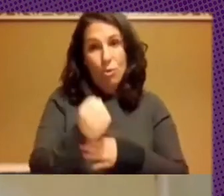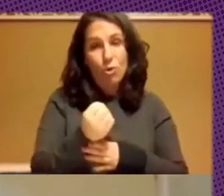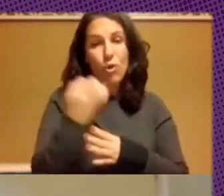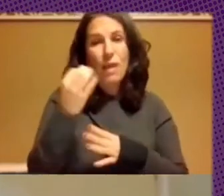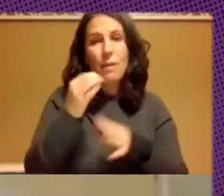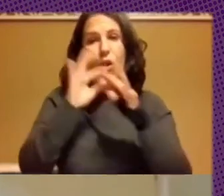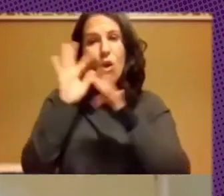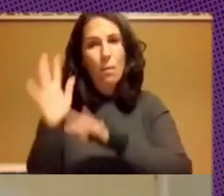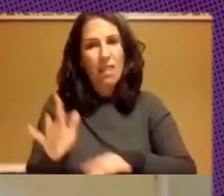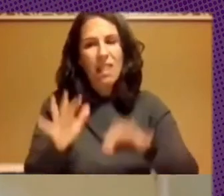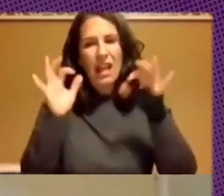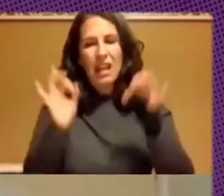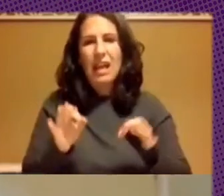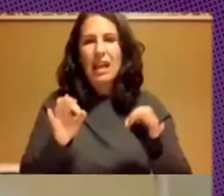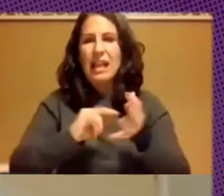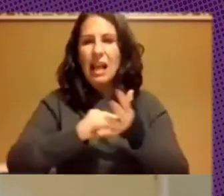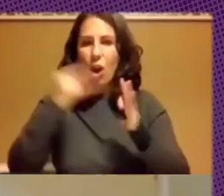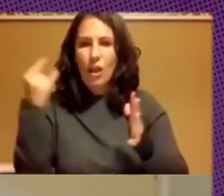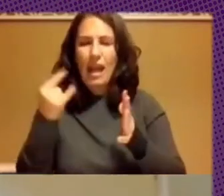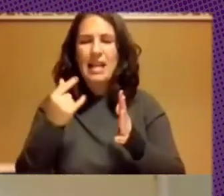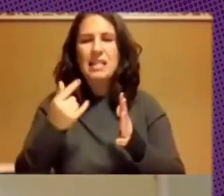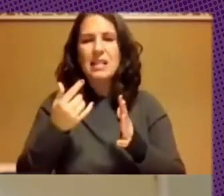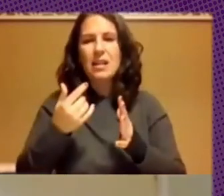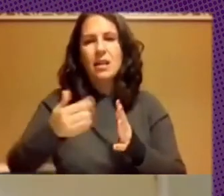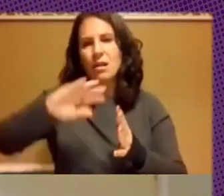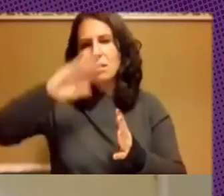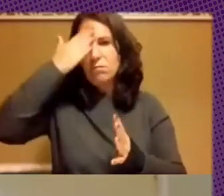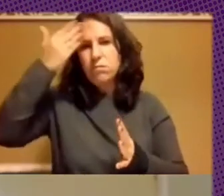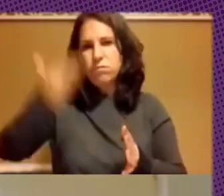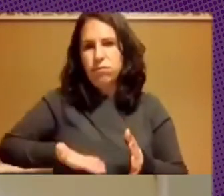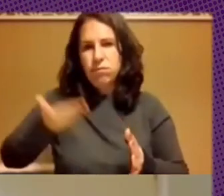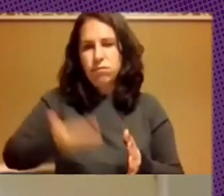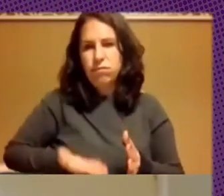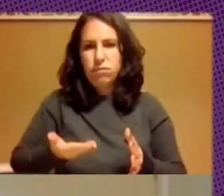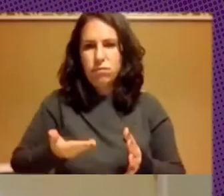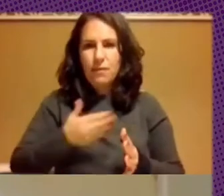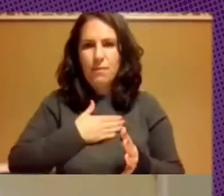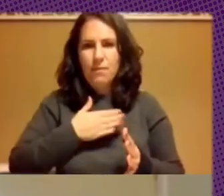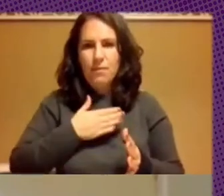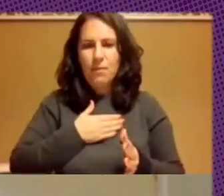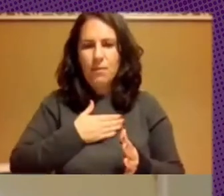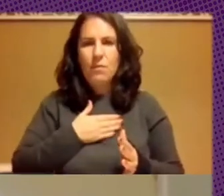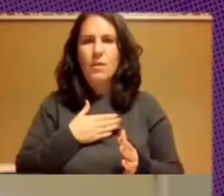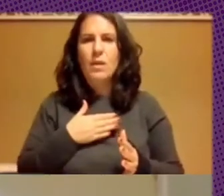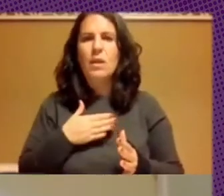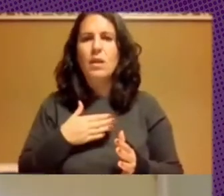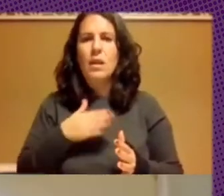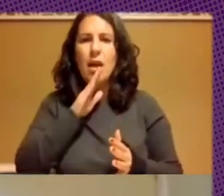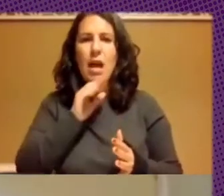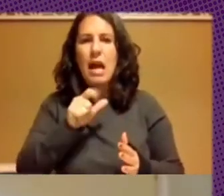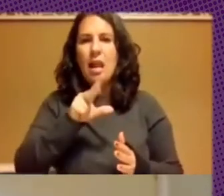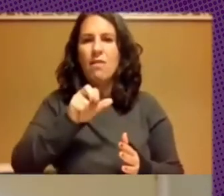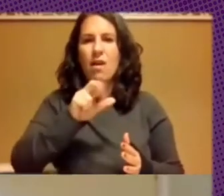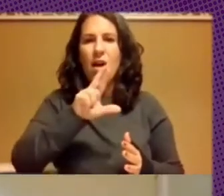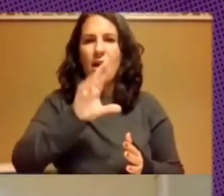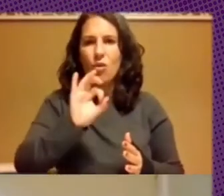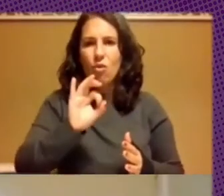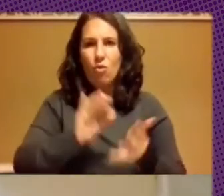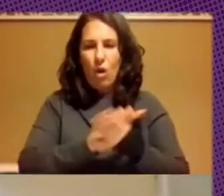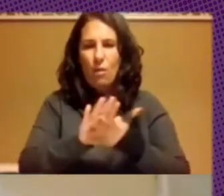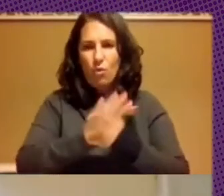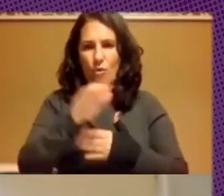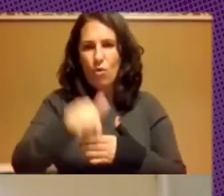tecnología es central Álvaro habló que incluso hoy todos los bancos tienen